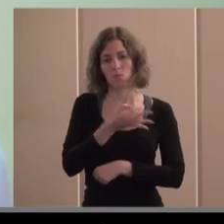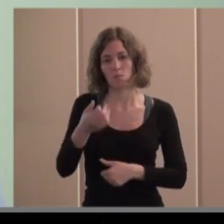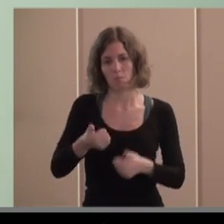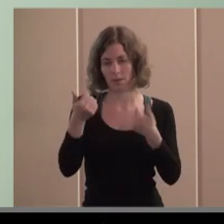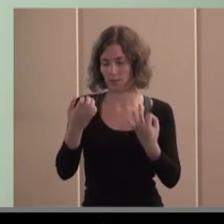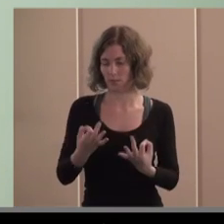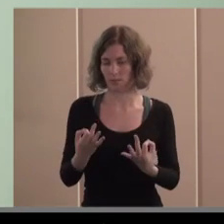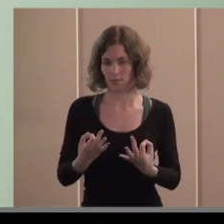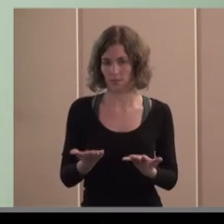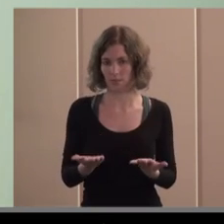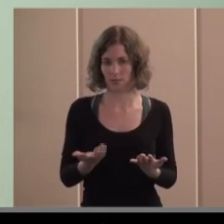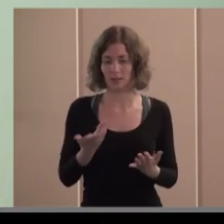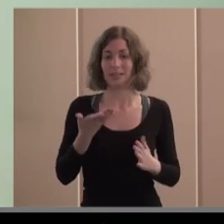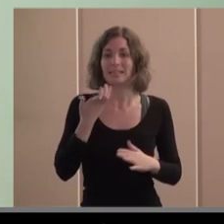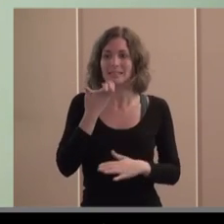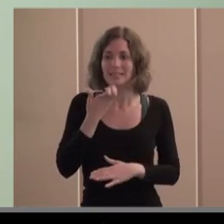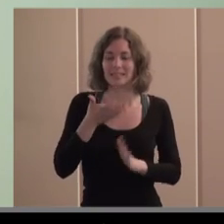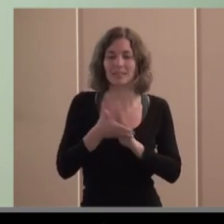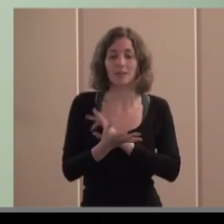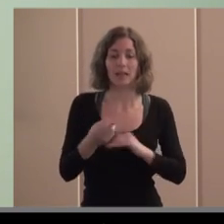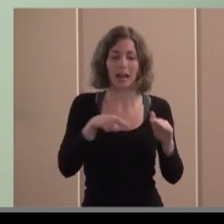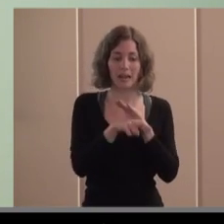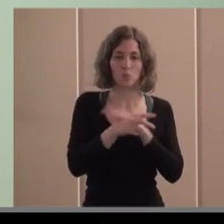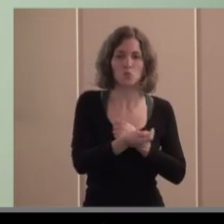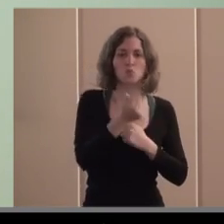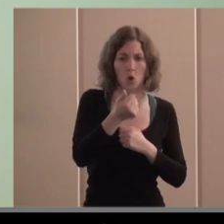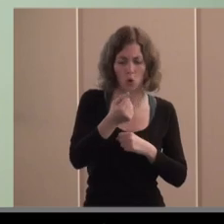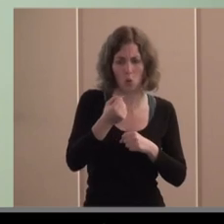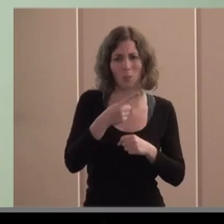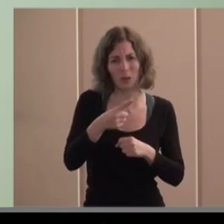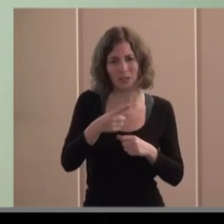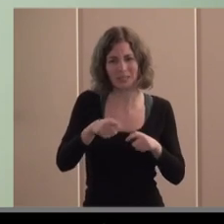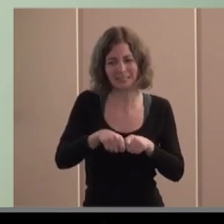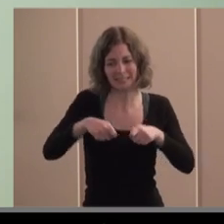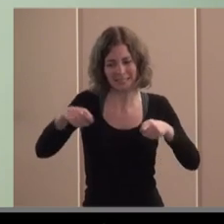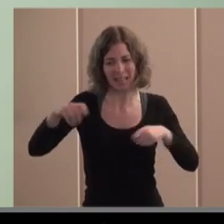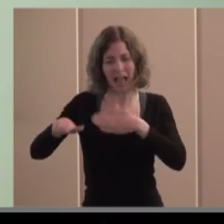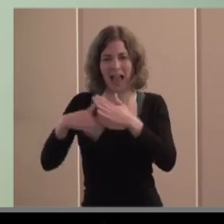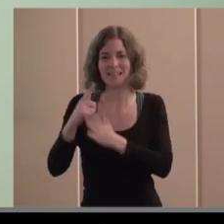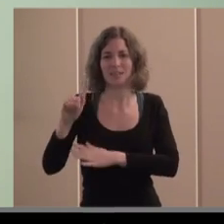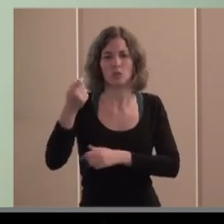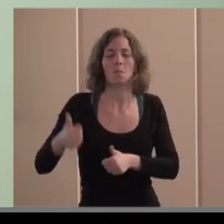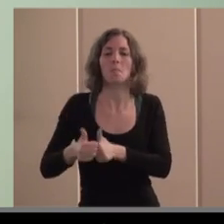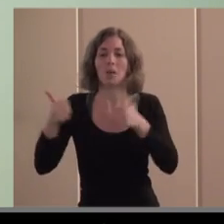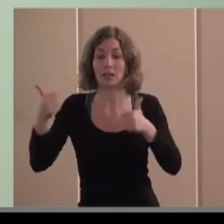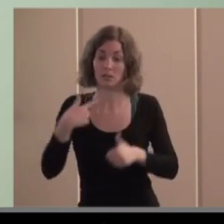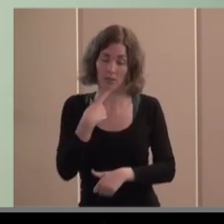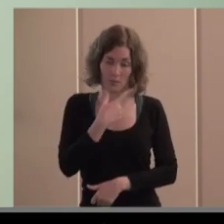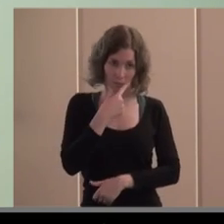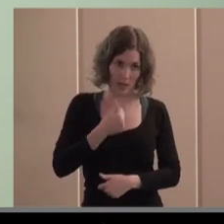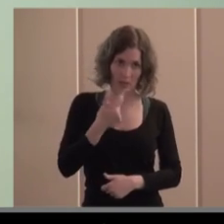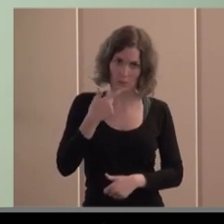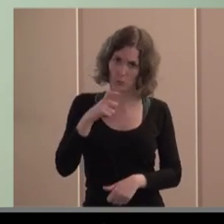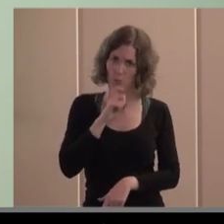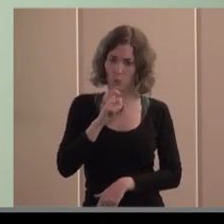más eficientes hacer más con menos eso es muy fácil de decir y muy difícil de hacer eso supone revisar las prácticas